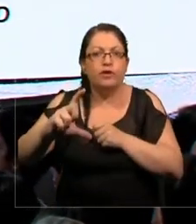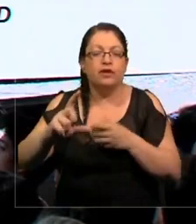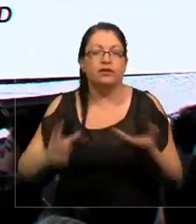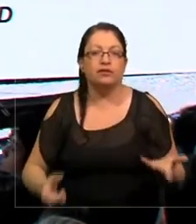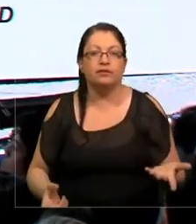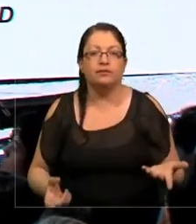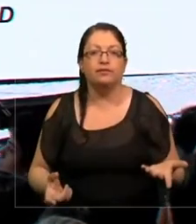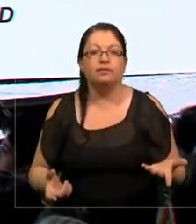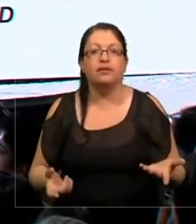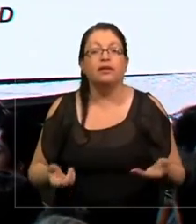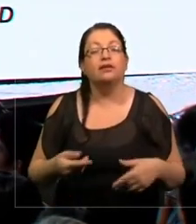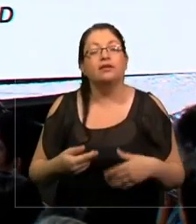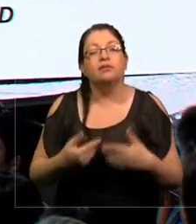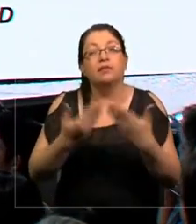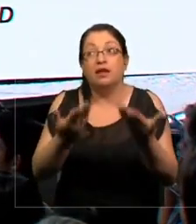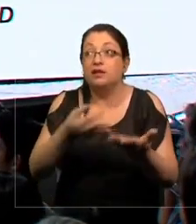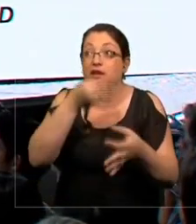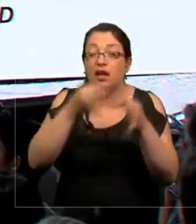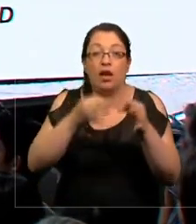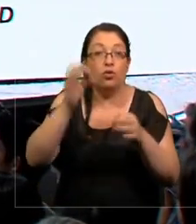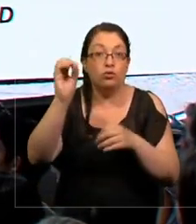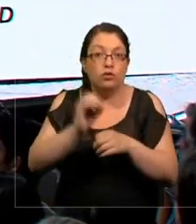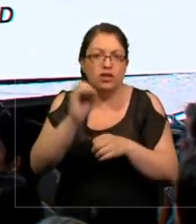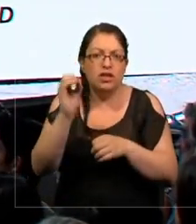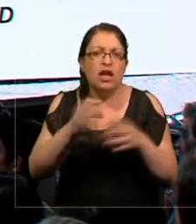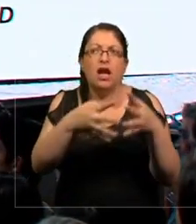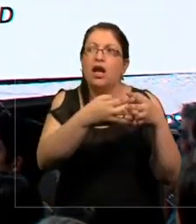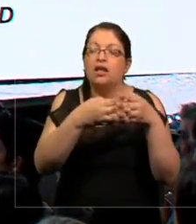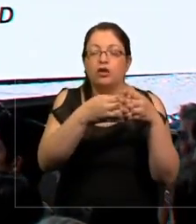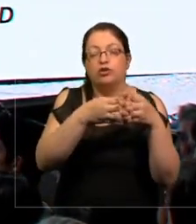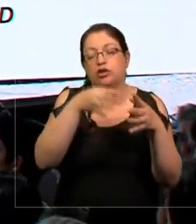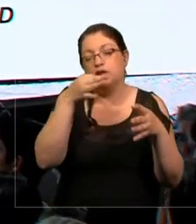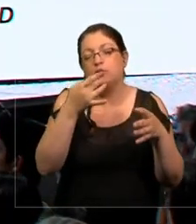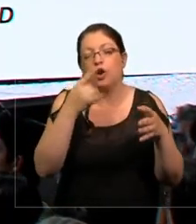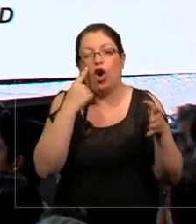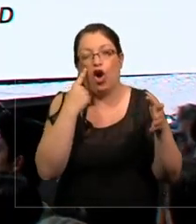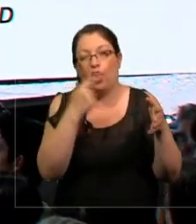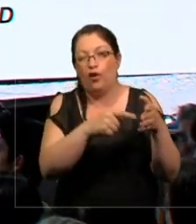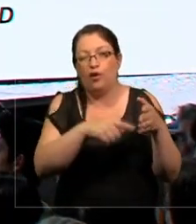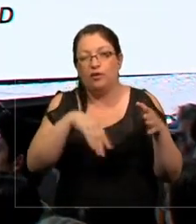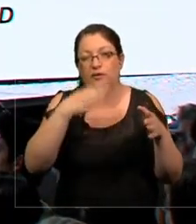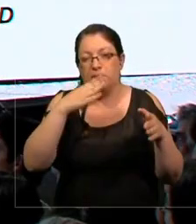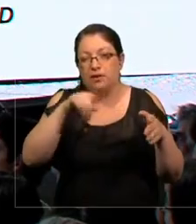Para darles algunas cifras, uso Estados Unidos porque lo conozco mejor.